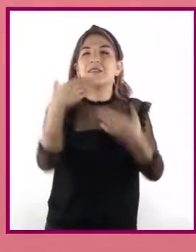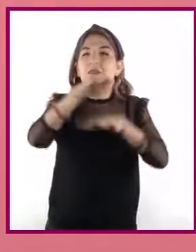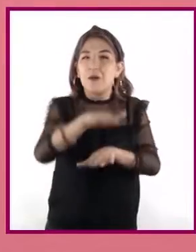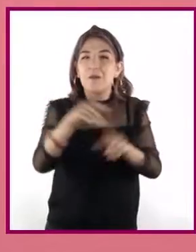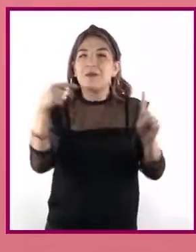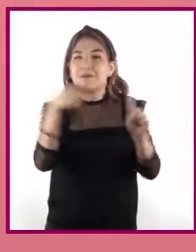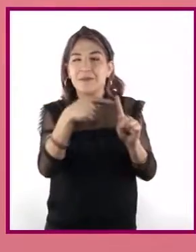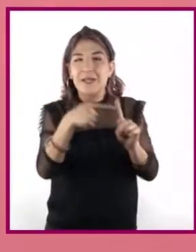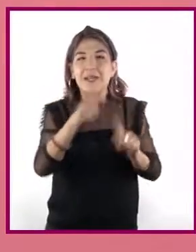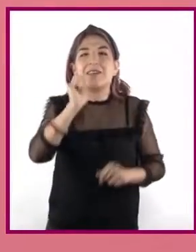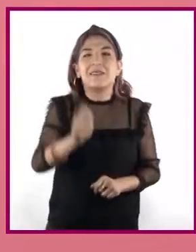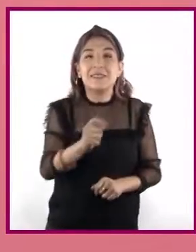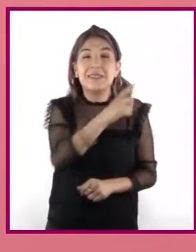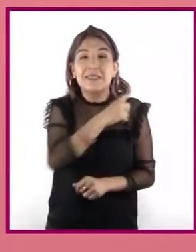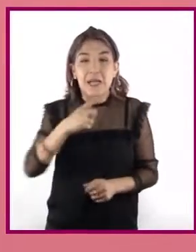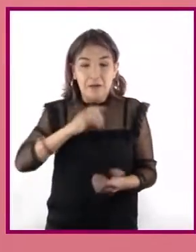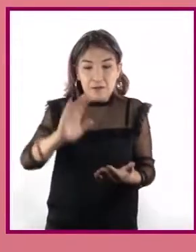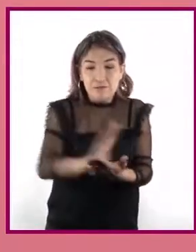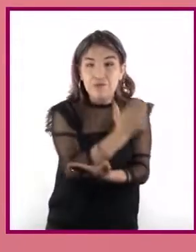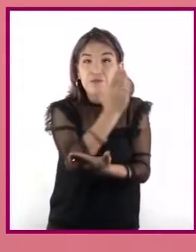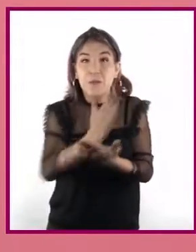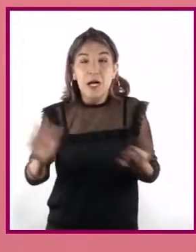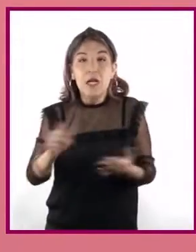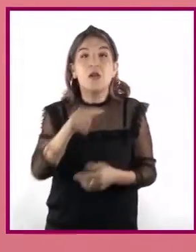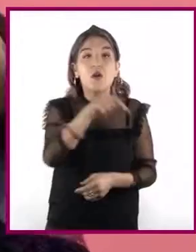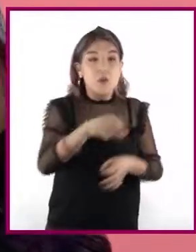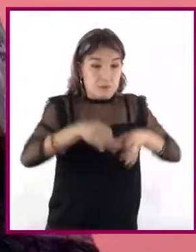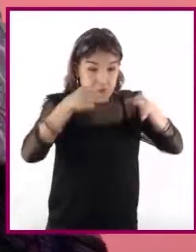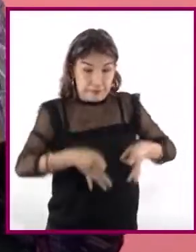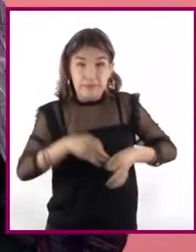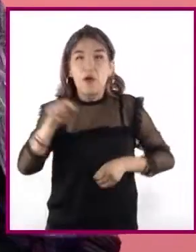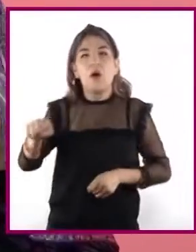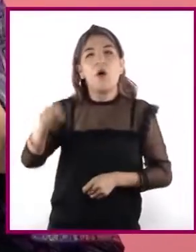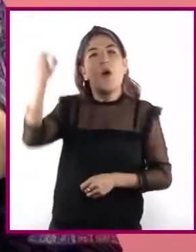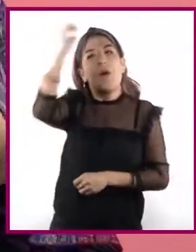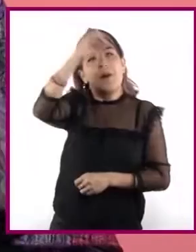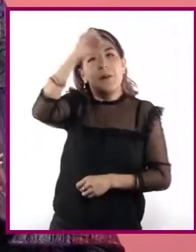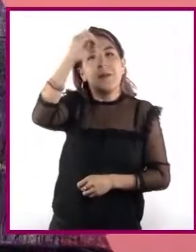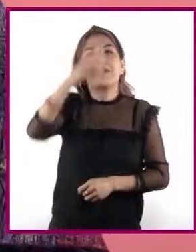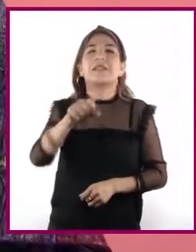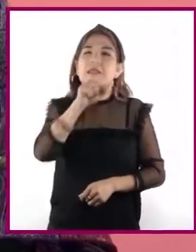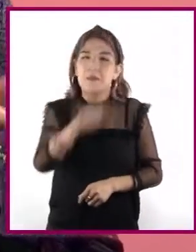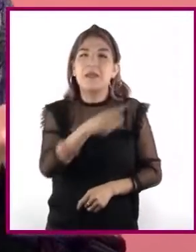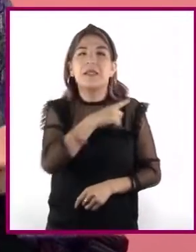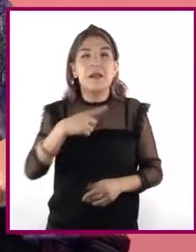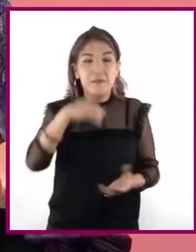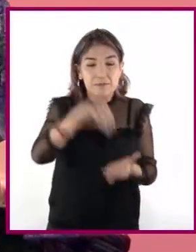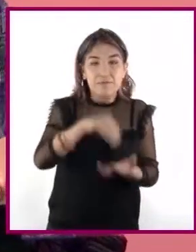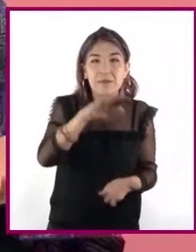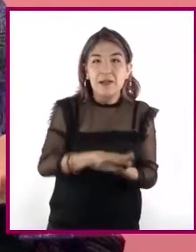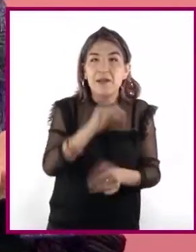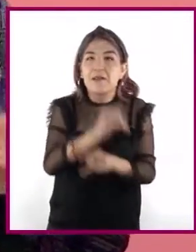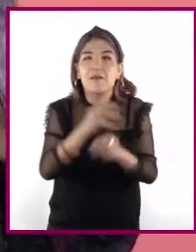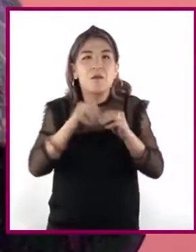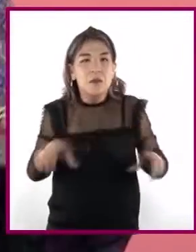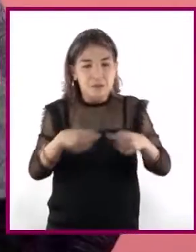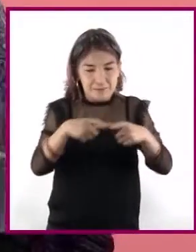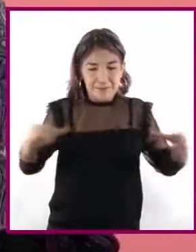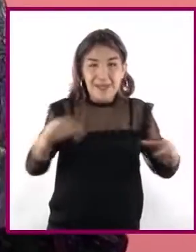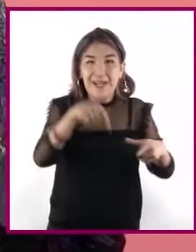con distinguir entre hechos y opiniones, así como con el registro de información en fichas de trabajo.